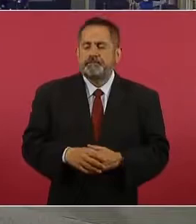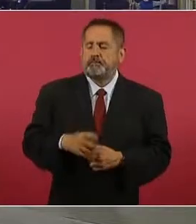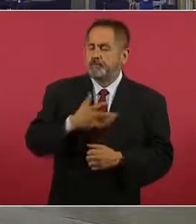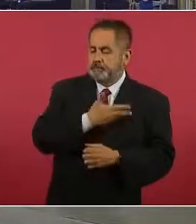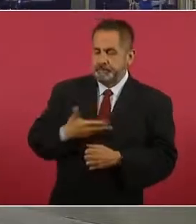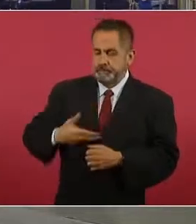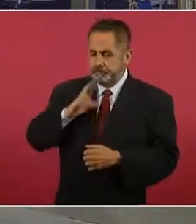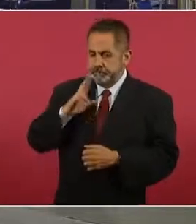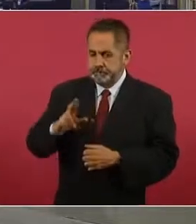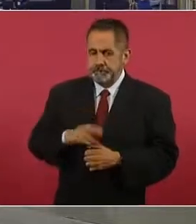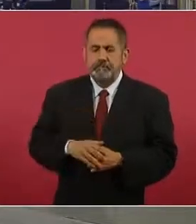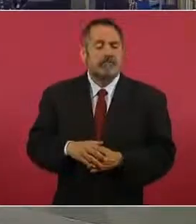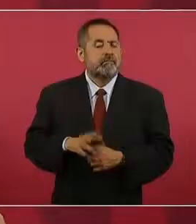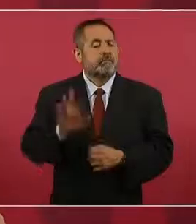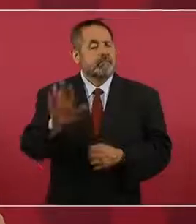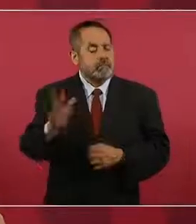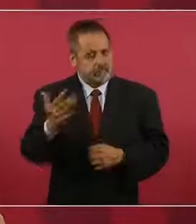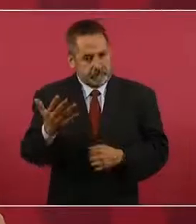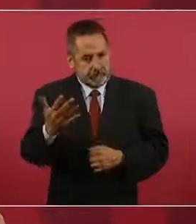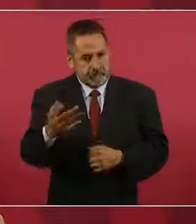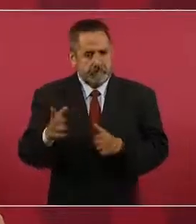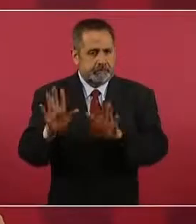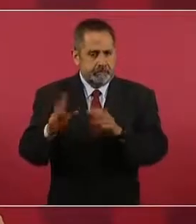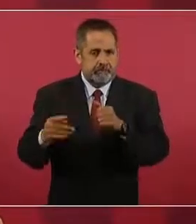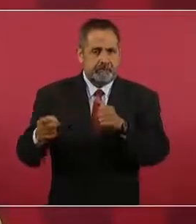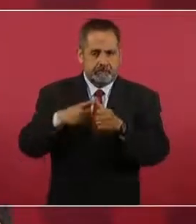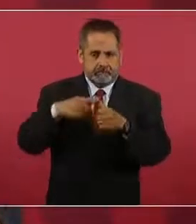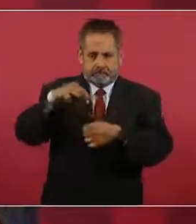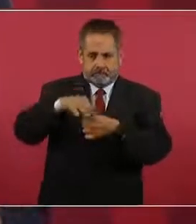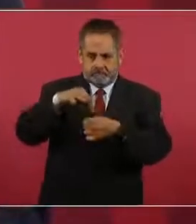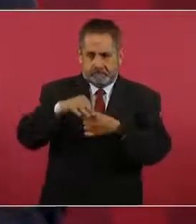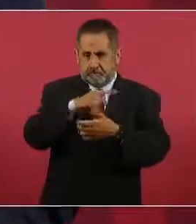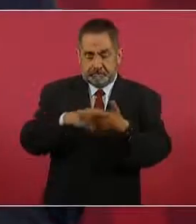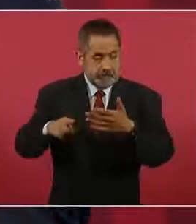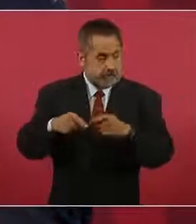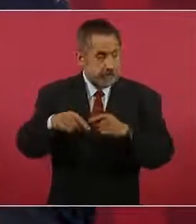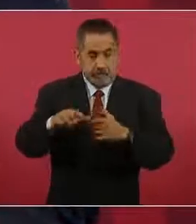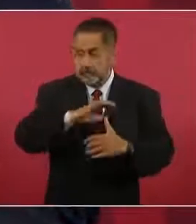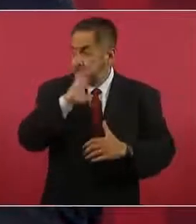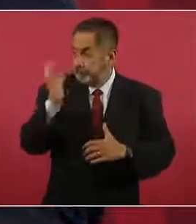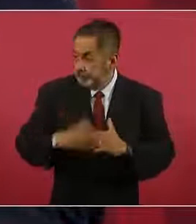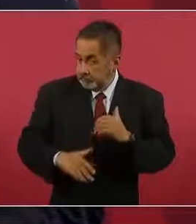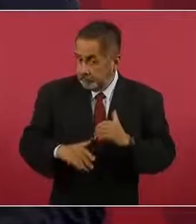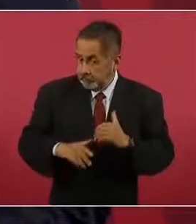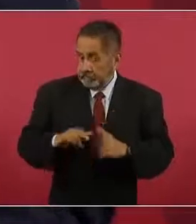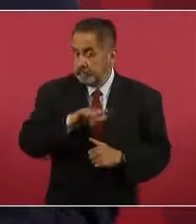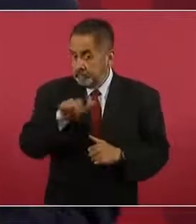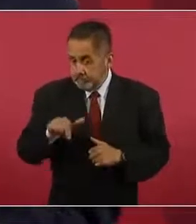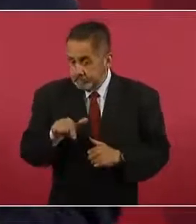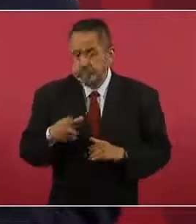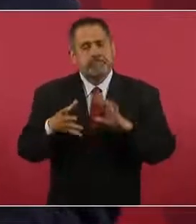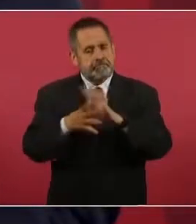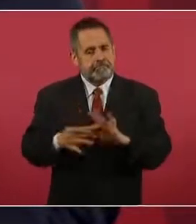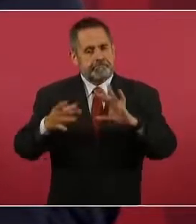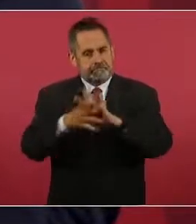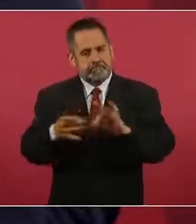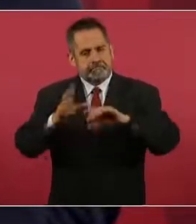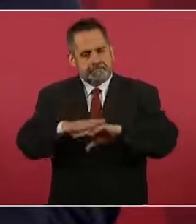que pasen las elecciones y vamos a hablar más sobre el tema, porque